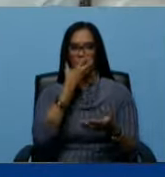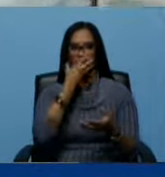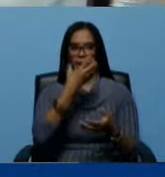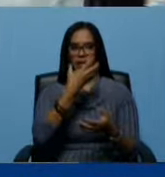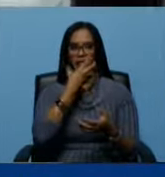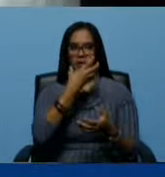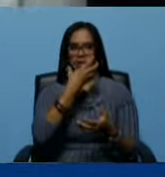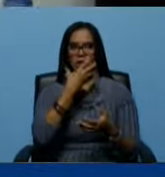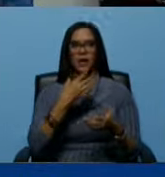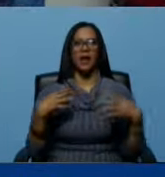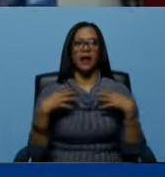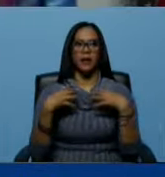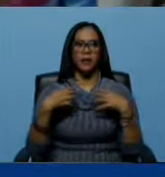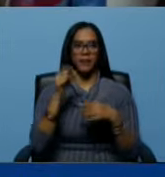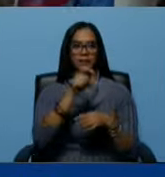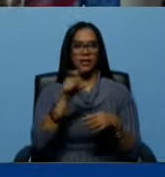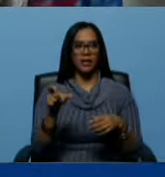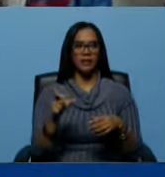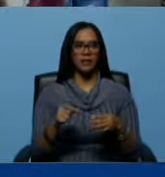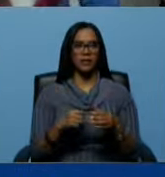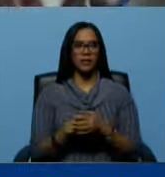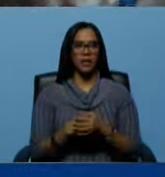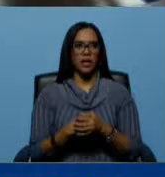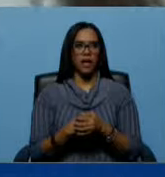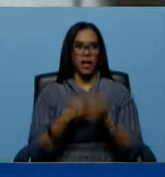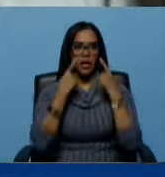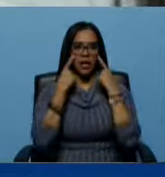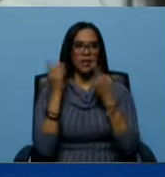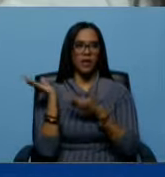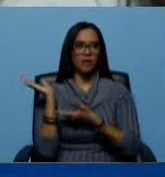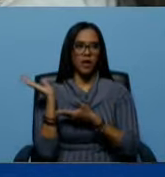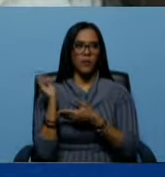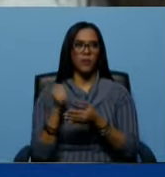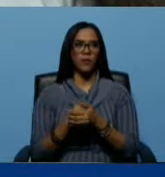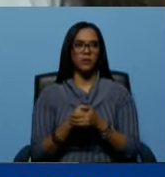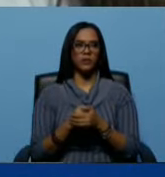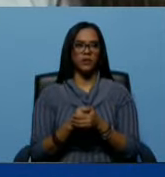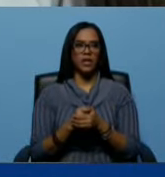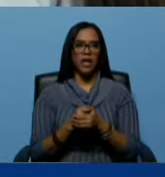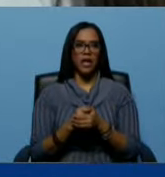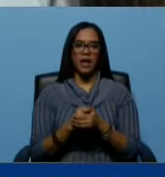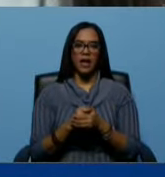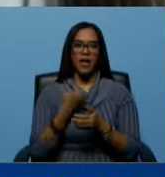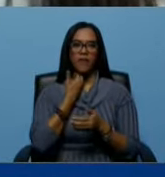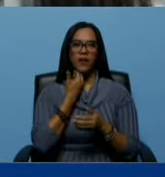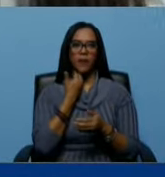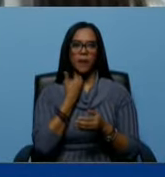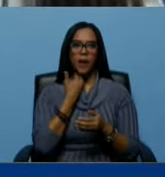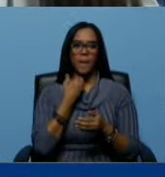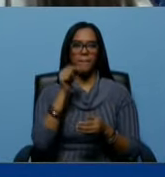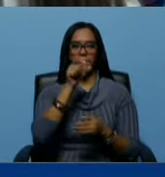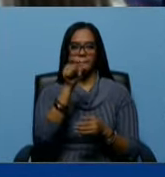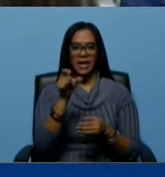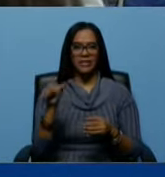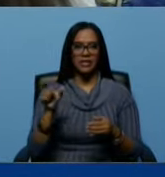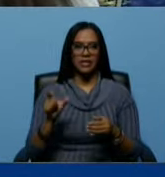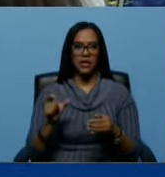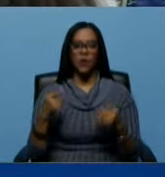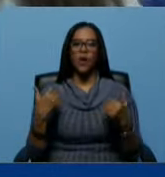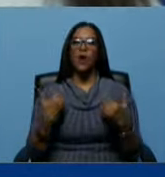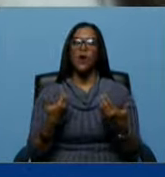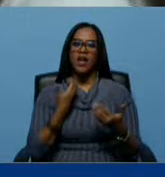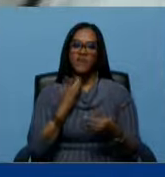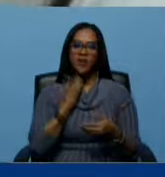las patologías que aquí nosotros ingresamos, pacientes con enfermedades crónicas,